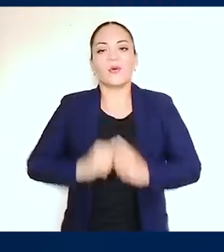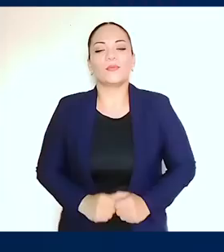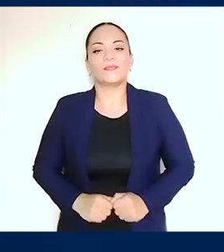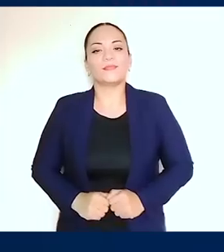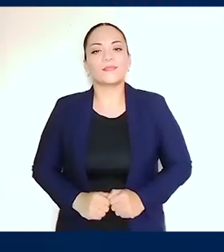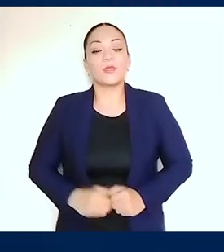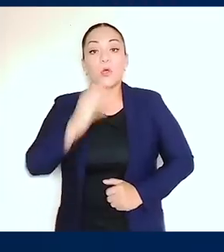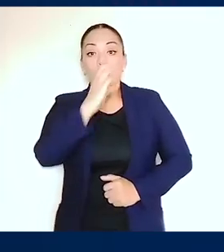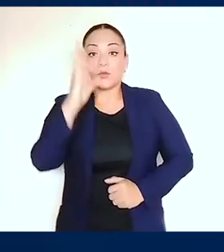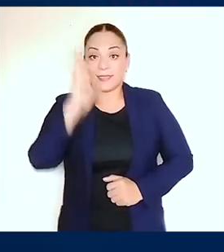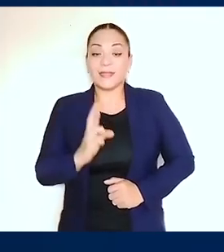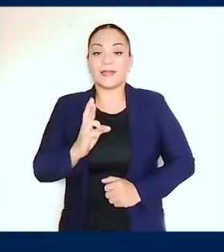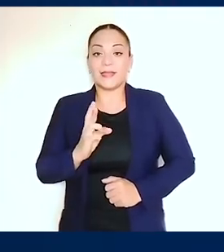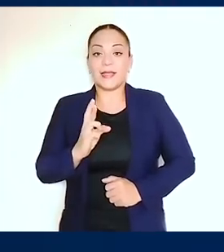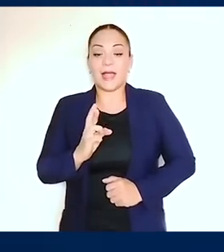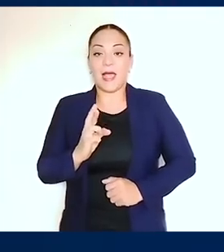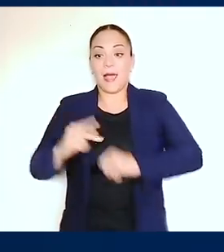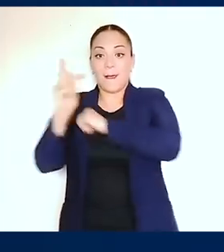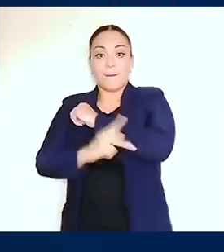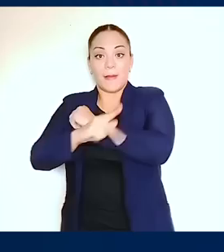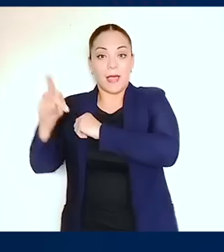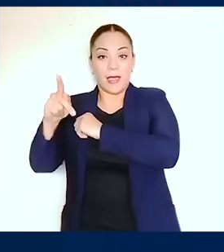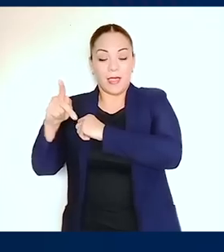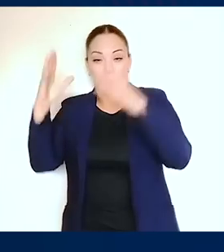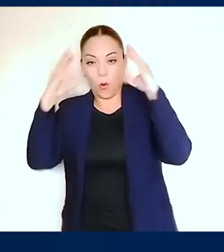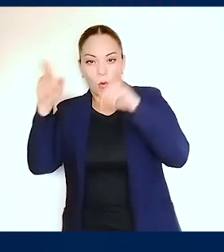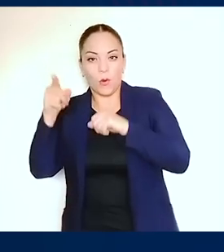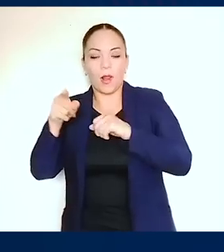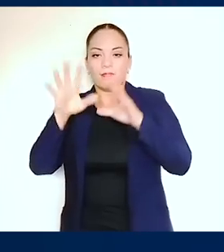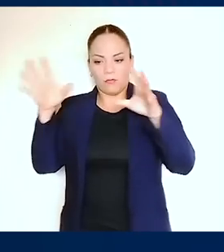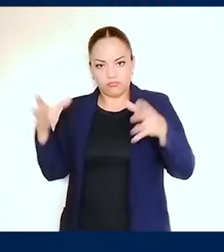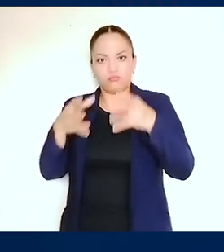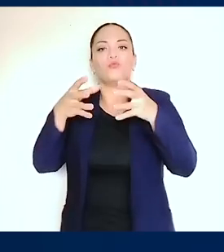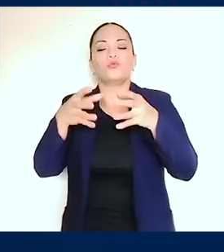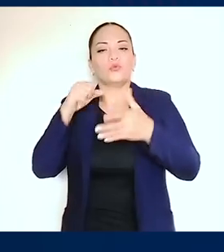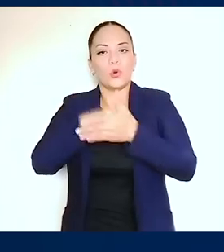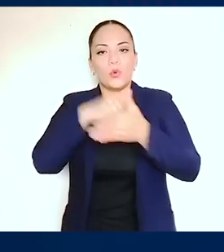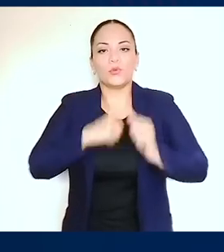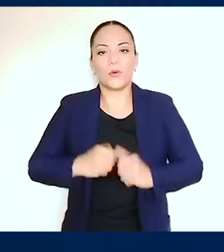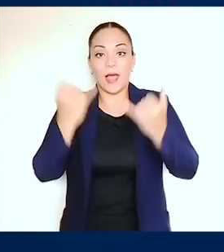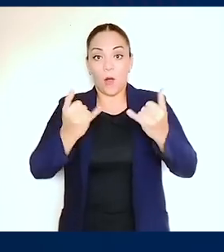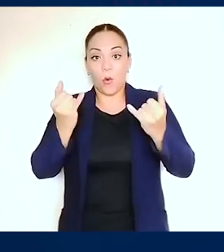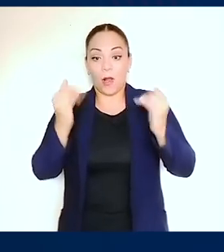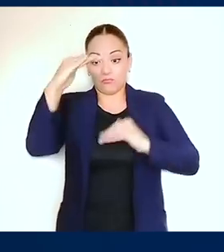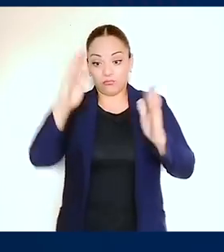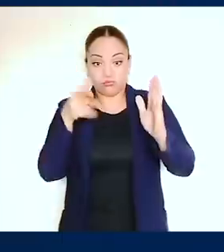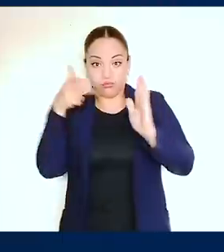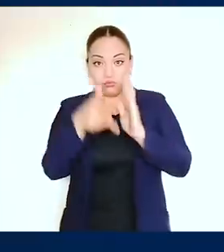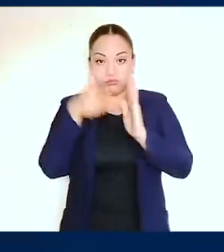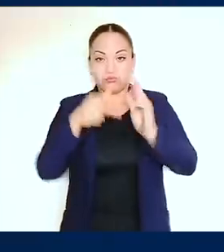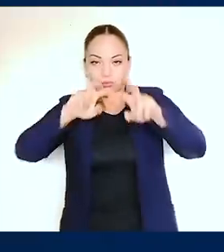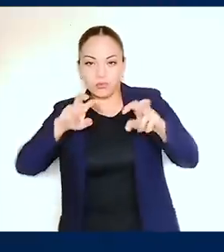Costa Rica y los Países Bajos se unen en esta lucha. Escanear ayudará a que sea cada